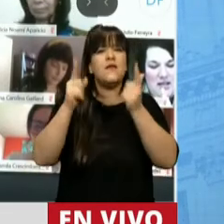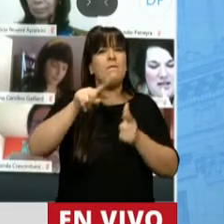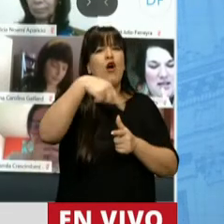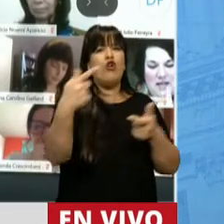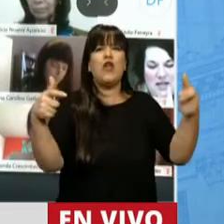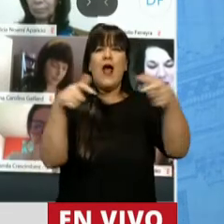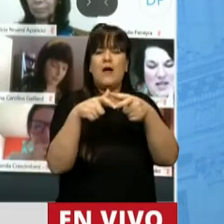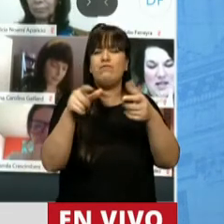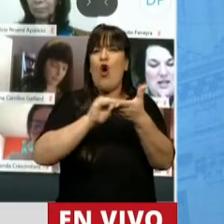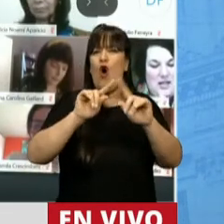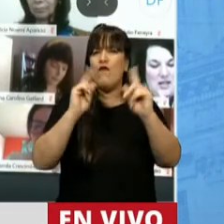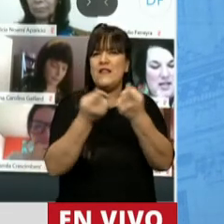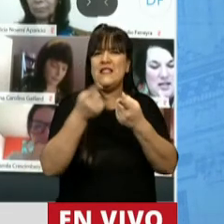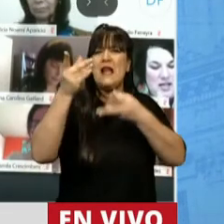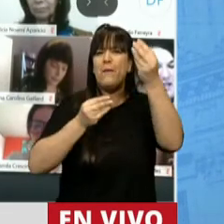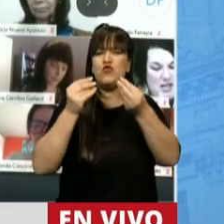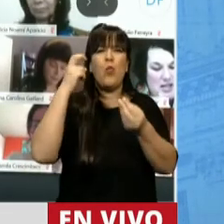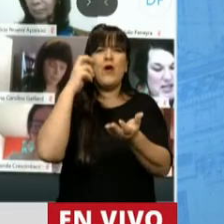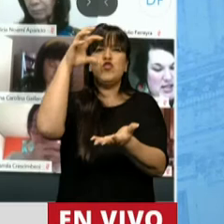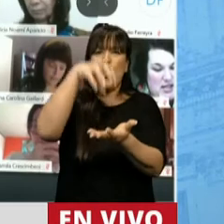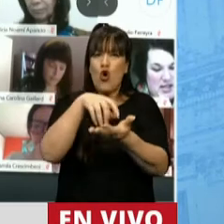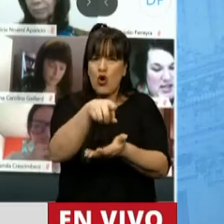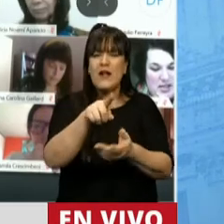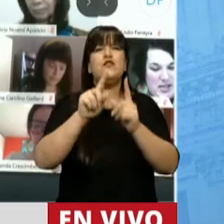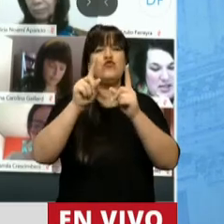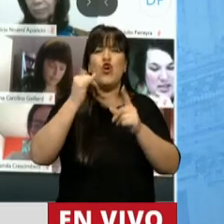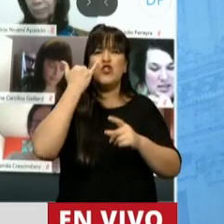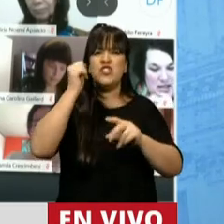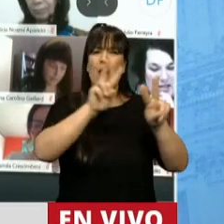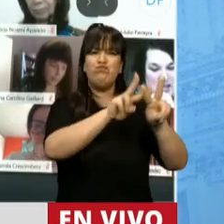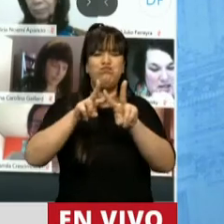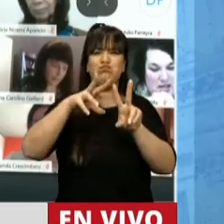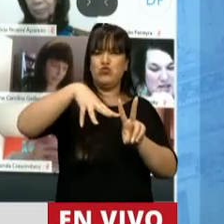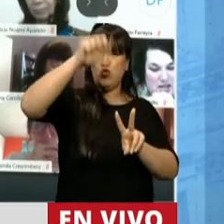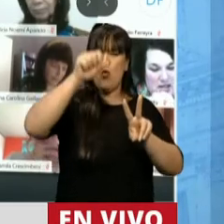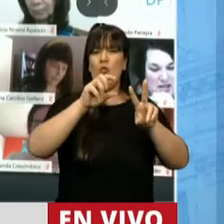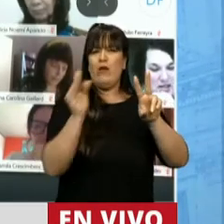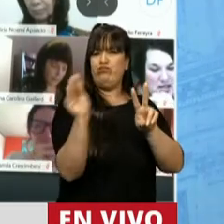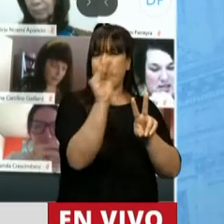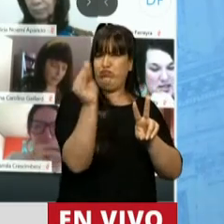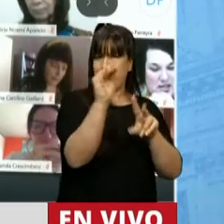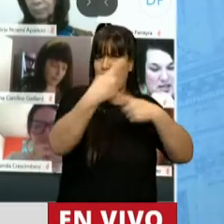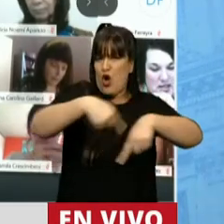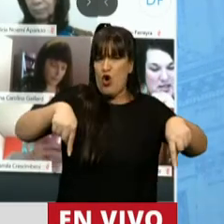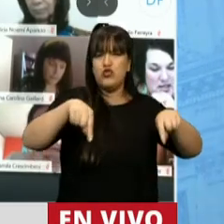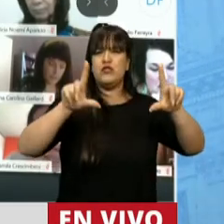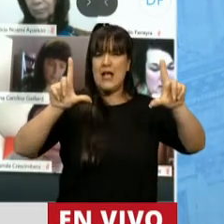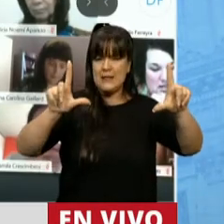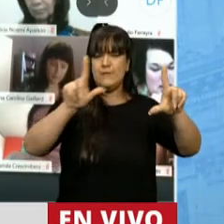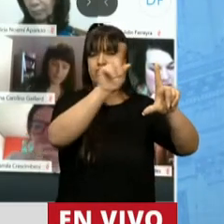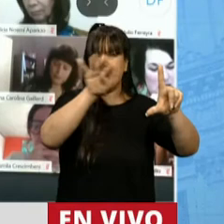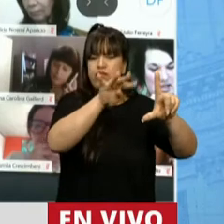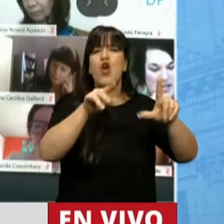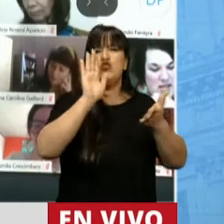de Presupuestos del Congreso ha subido a su página una serie de consideraciones que tienen que ver con el